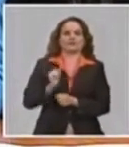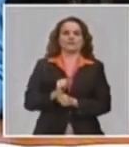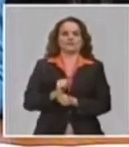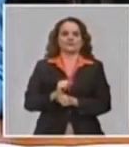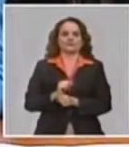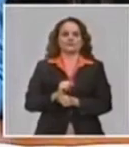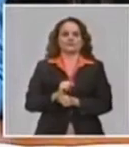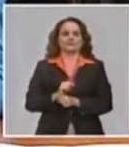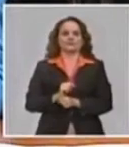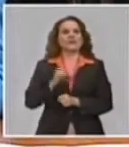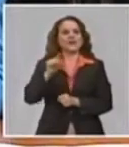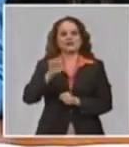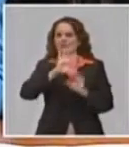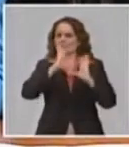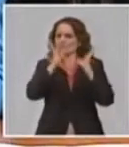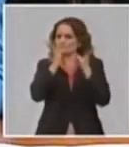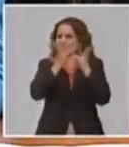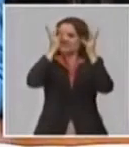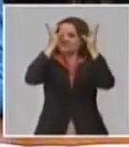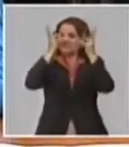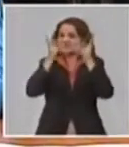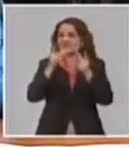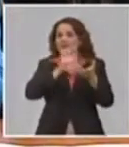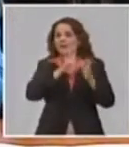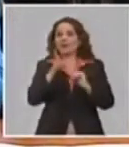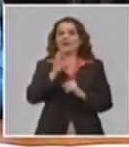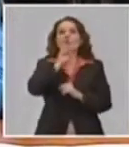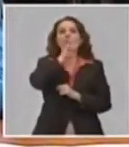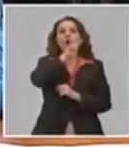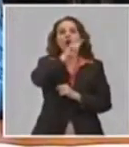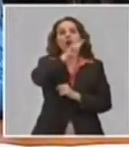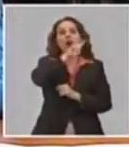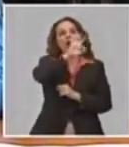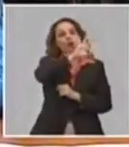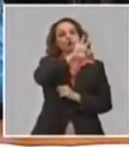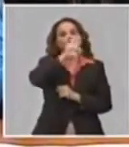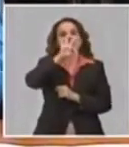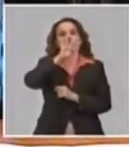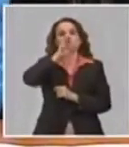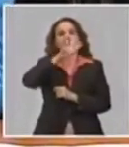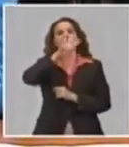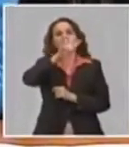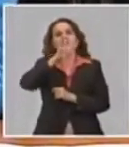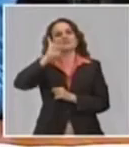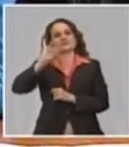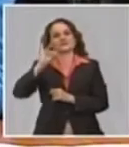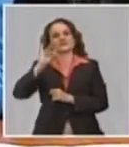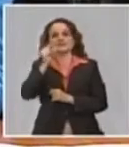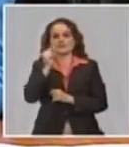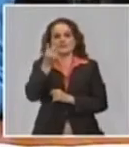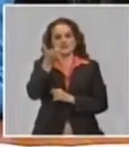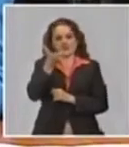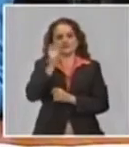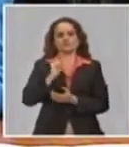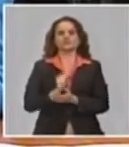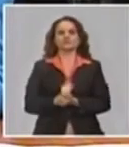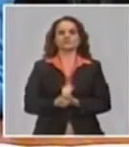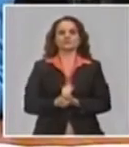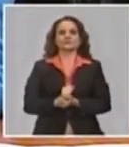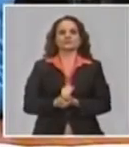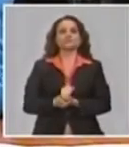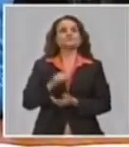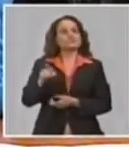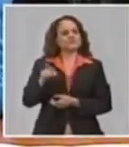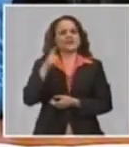costo mensual de 847 pesos o sea realmente el país está haciendo ingentes esfuerzos